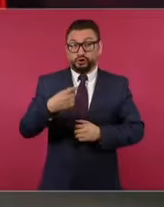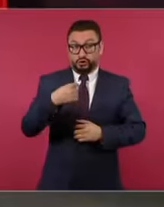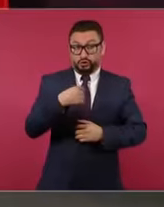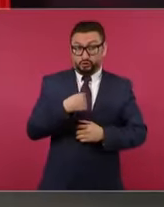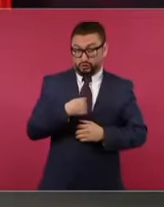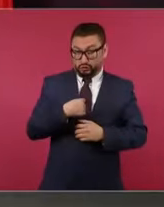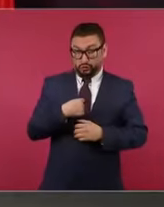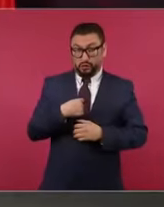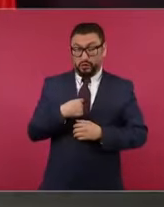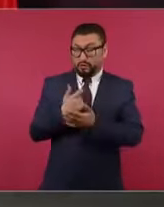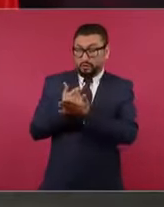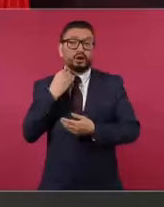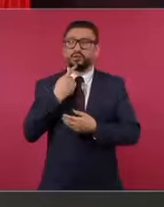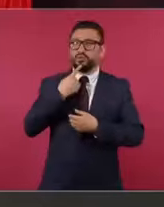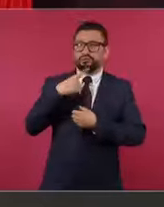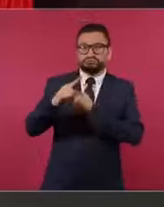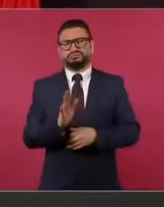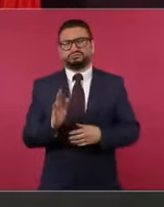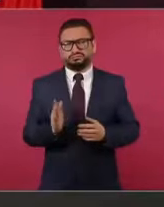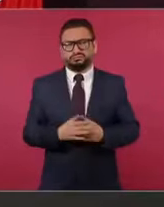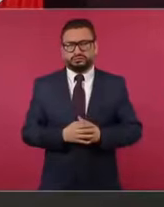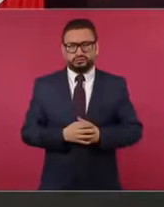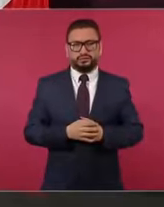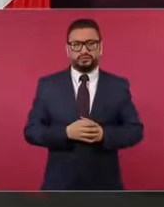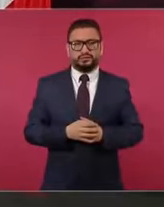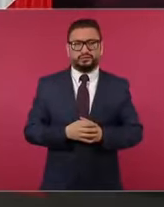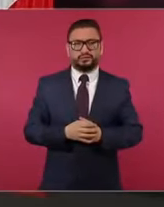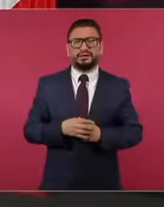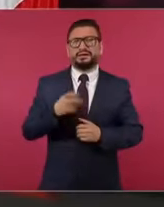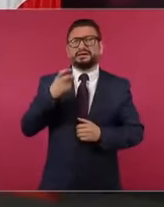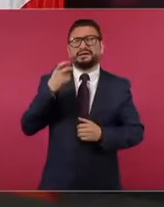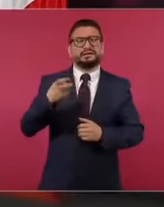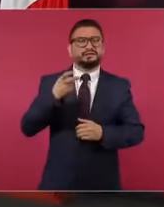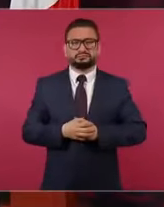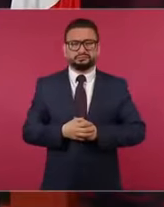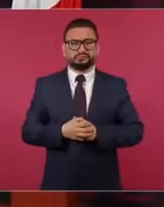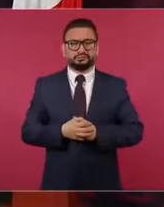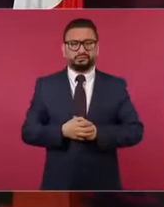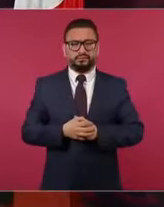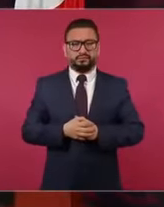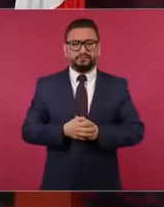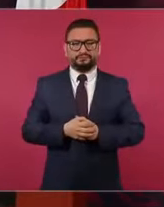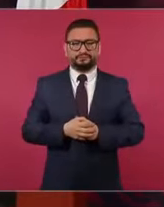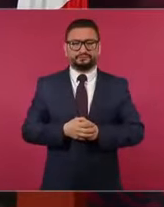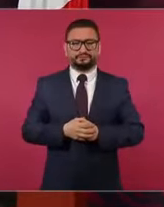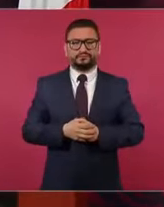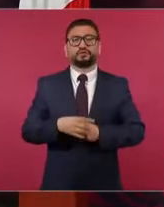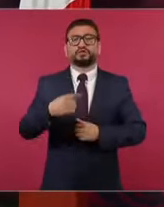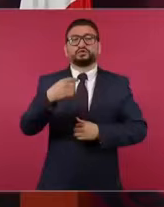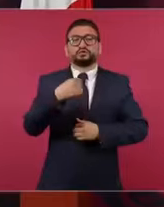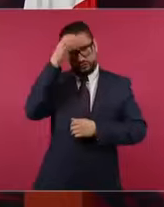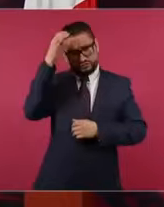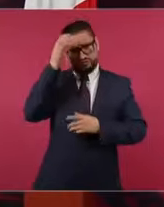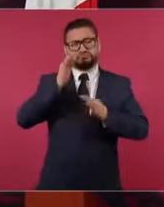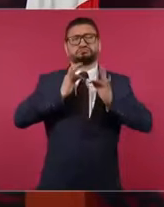abogado ni me voy a amparar. Ya eso ya lo he dejado de manifiesto. Yo tengo mi conciencia